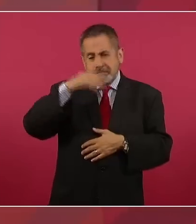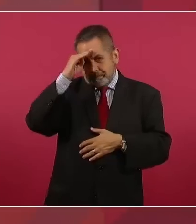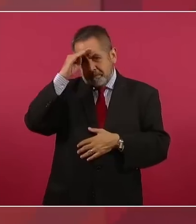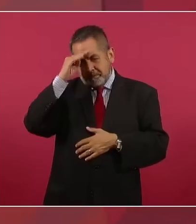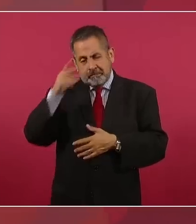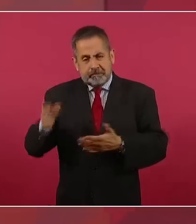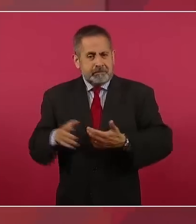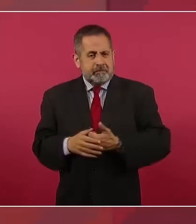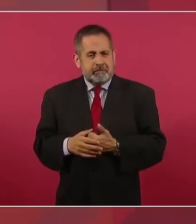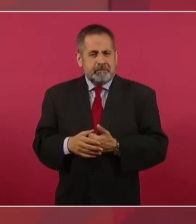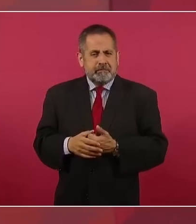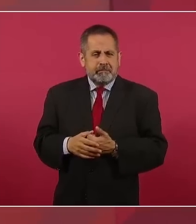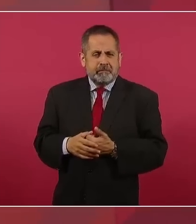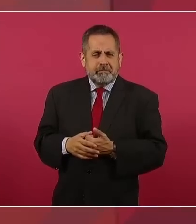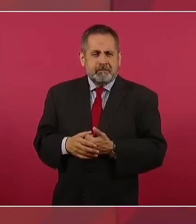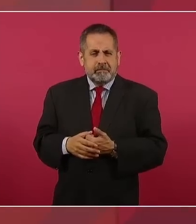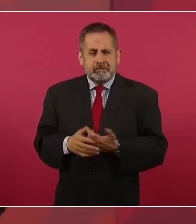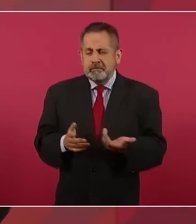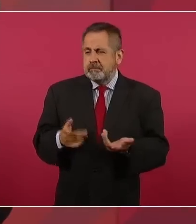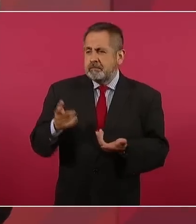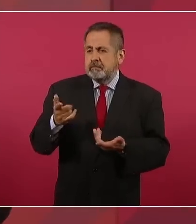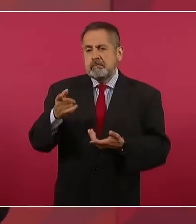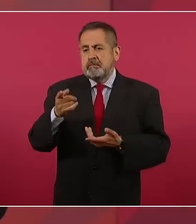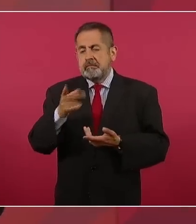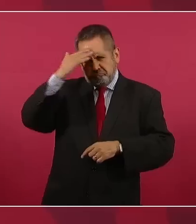Y así ya no va a haber inflación.